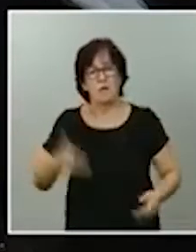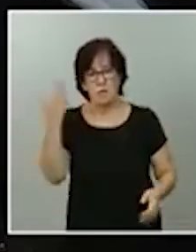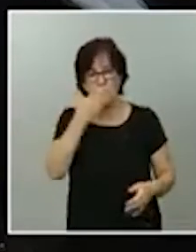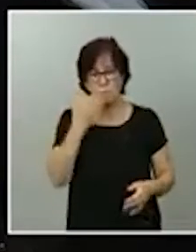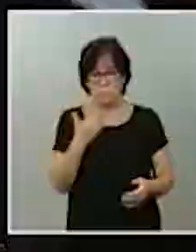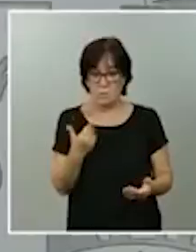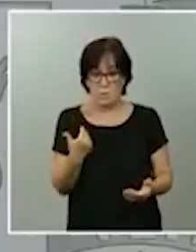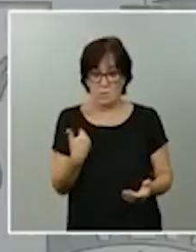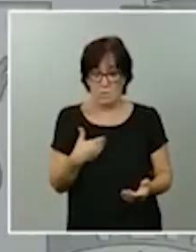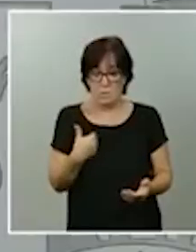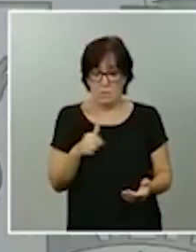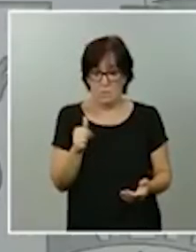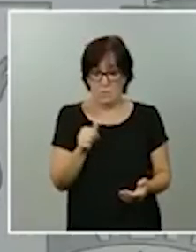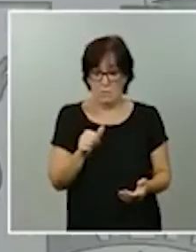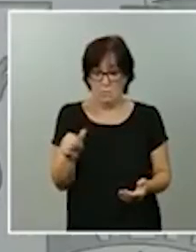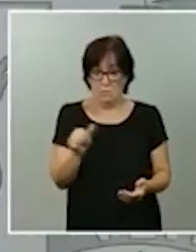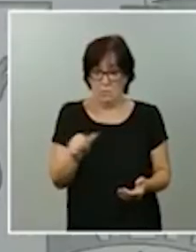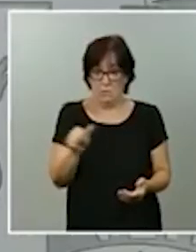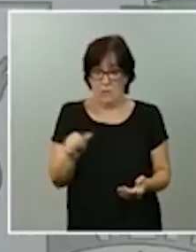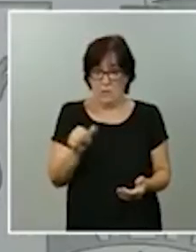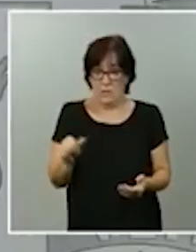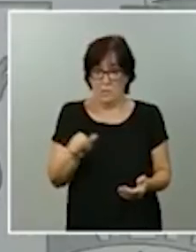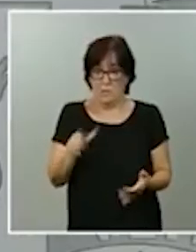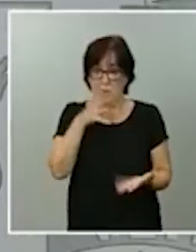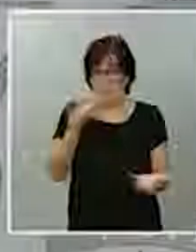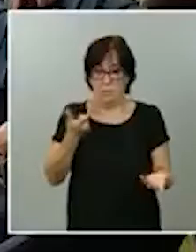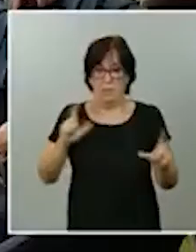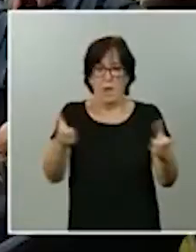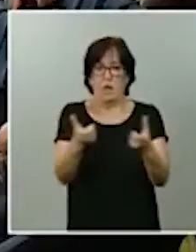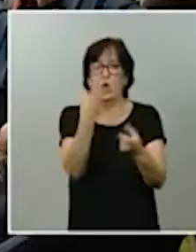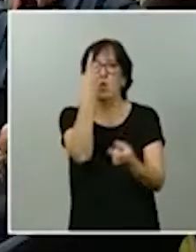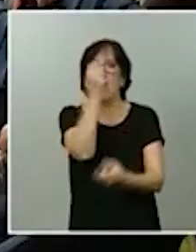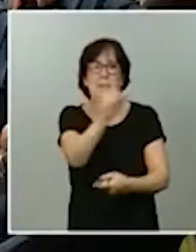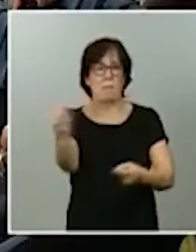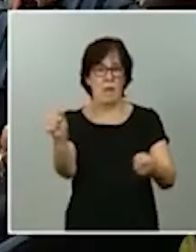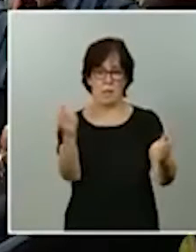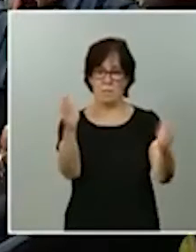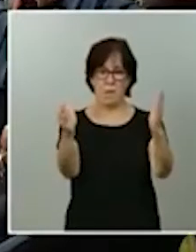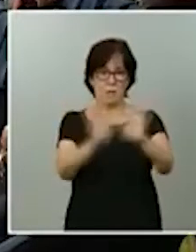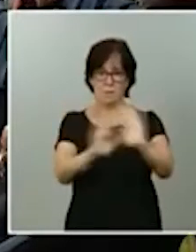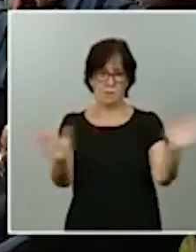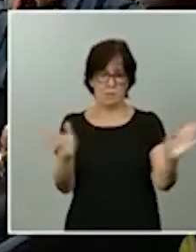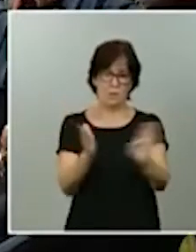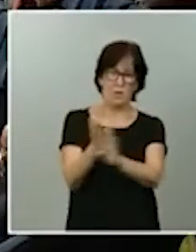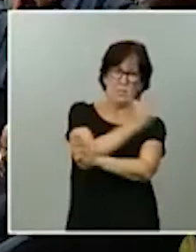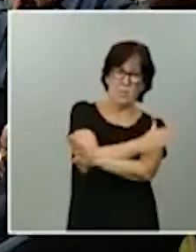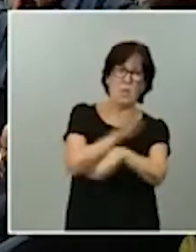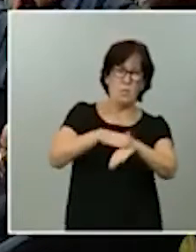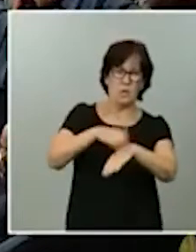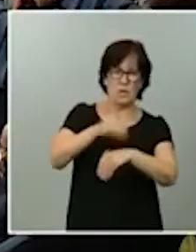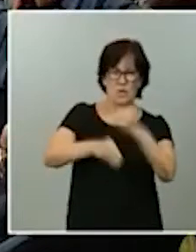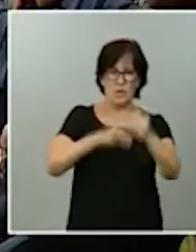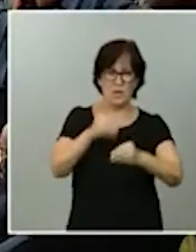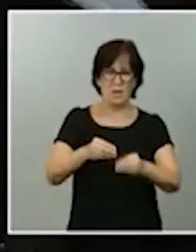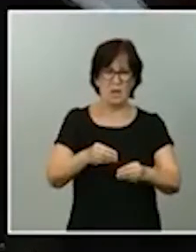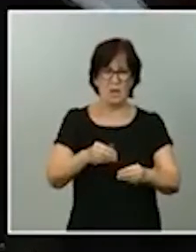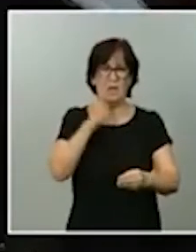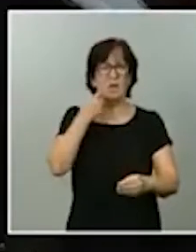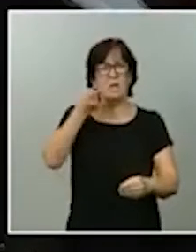una semana y que se van a reunir con una semana de margen? ¿Por qué no se ha hecho durante el mes de